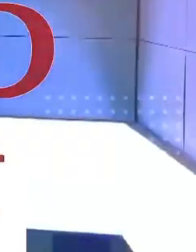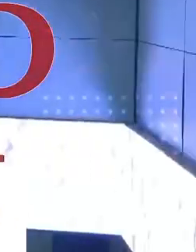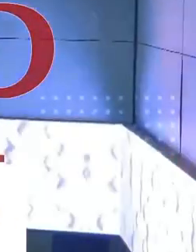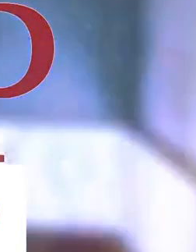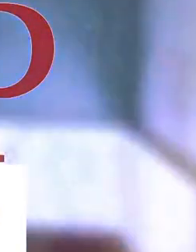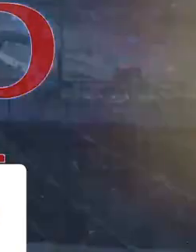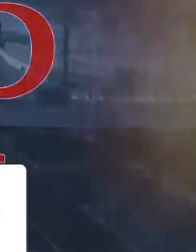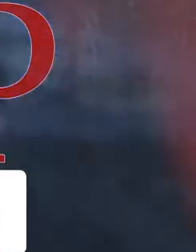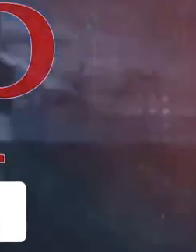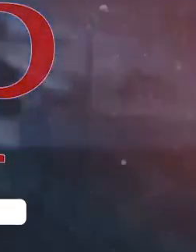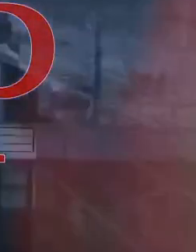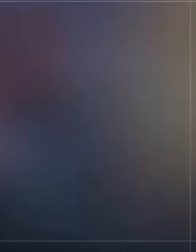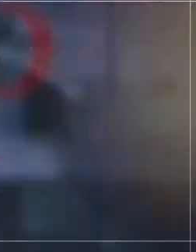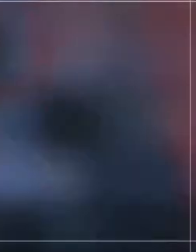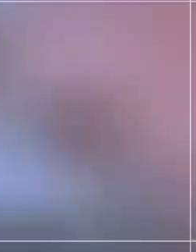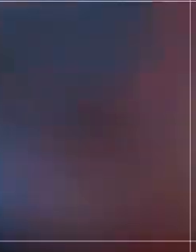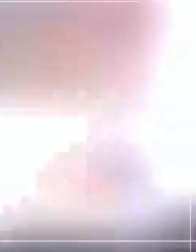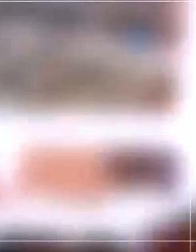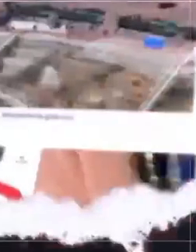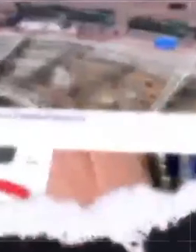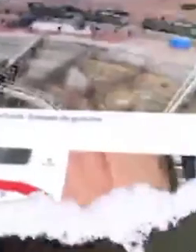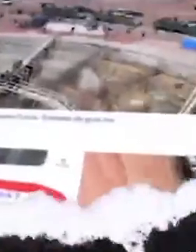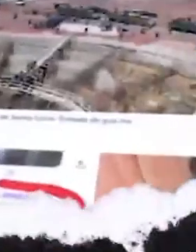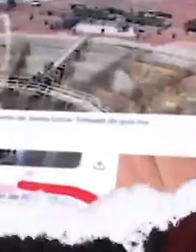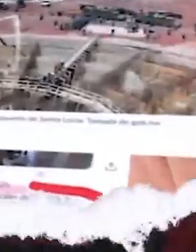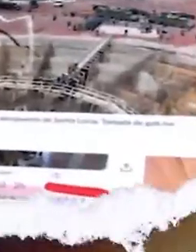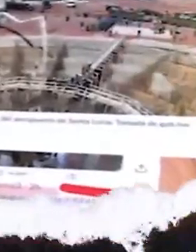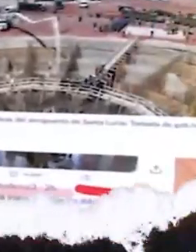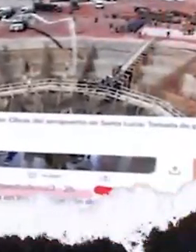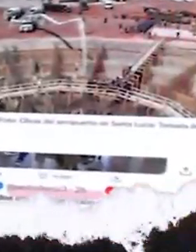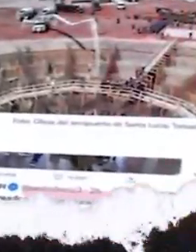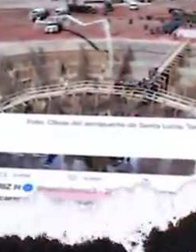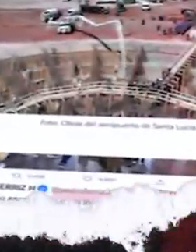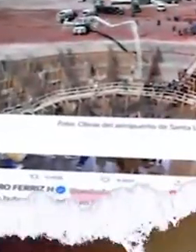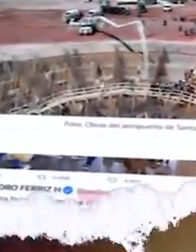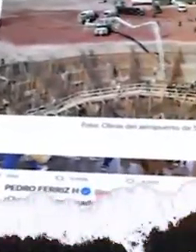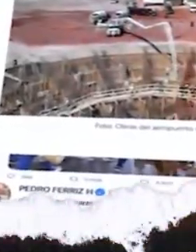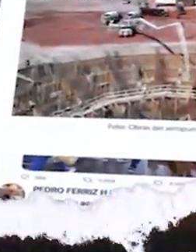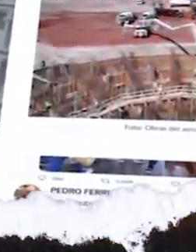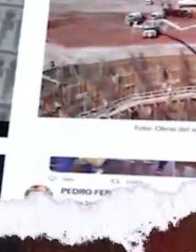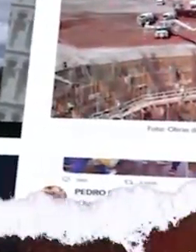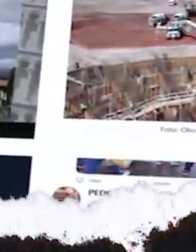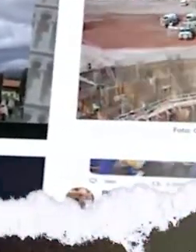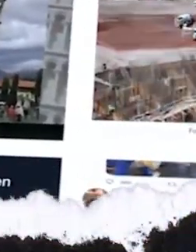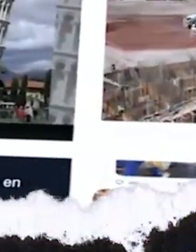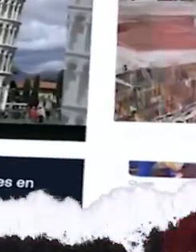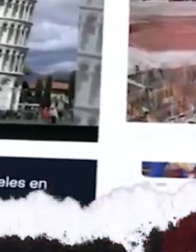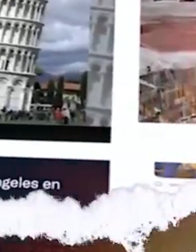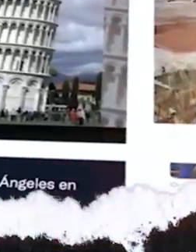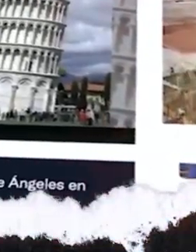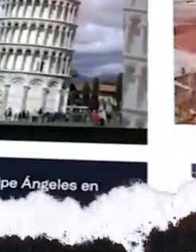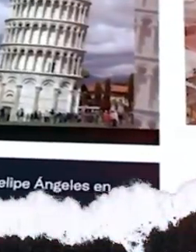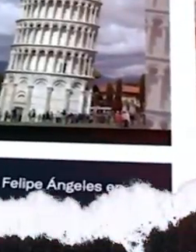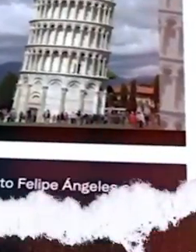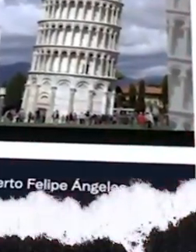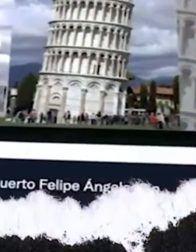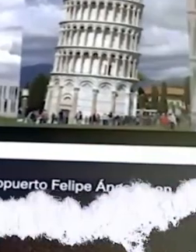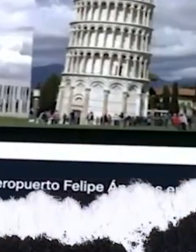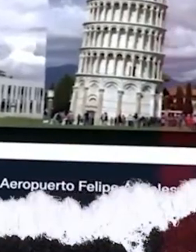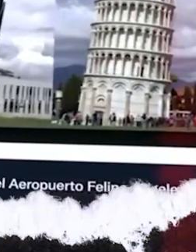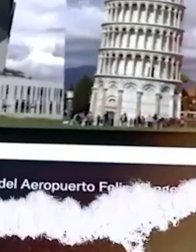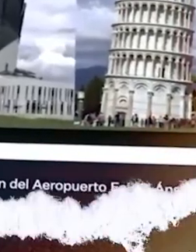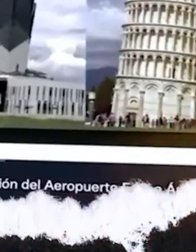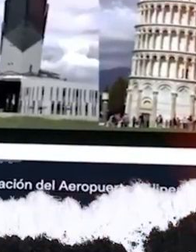74 mil millones de pesos. También se atacó esta obra asegurando, con una fotografía manipulada,